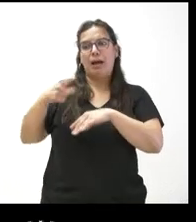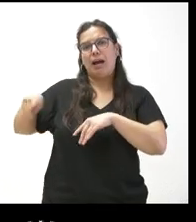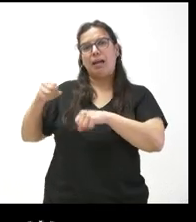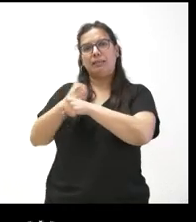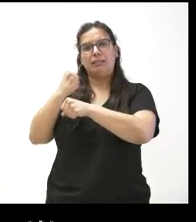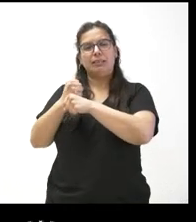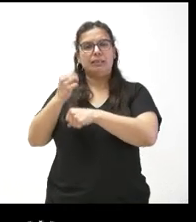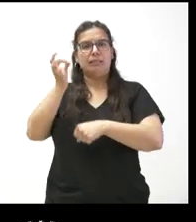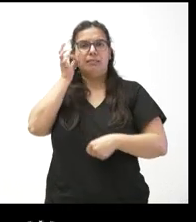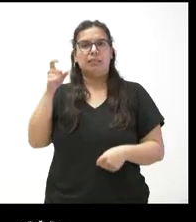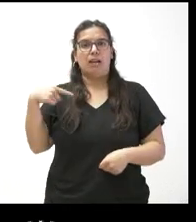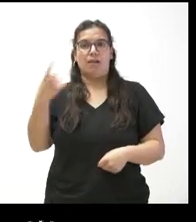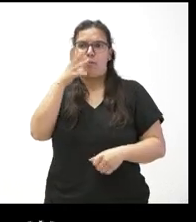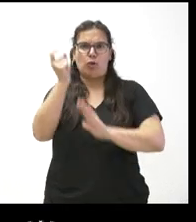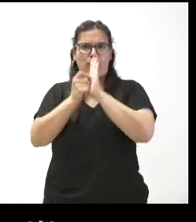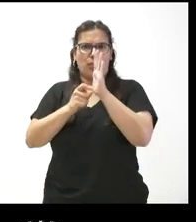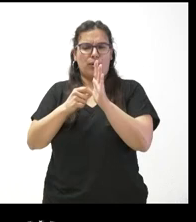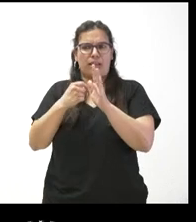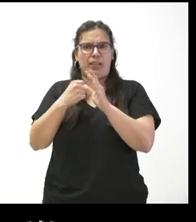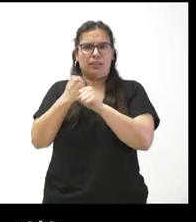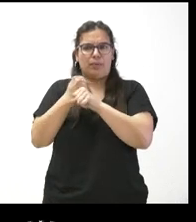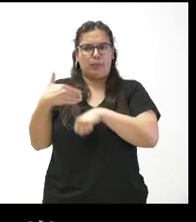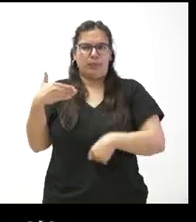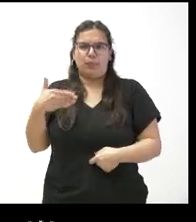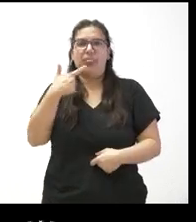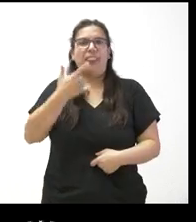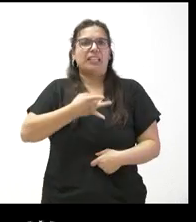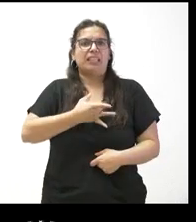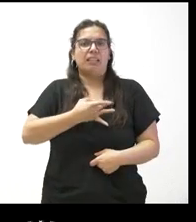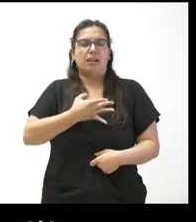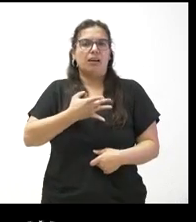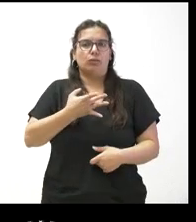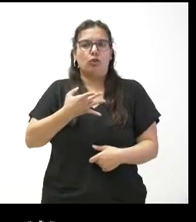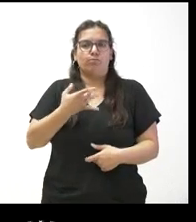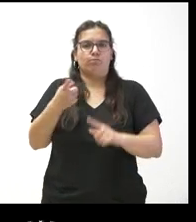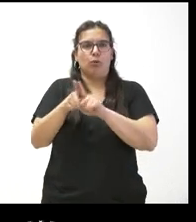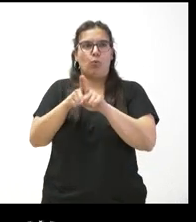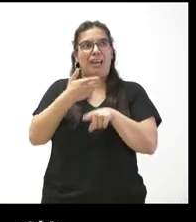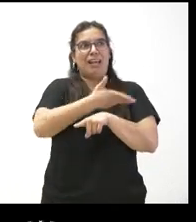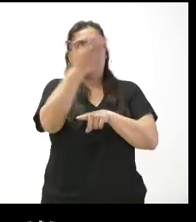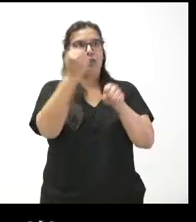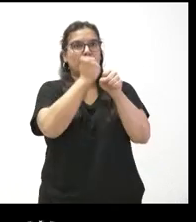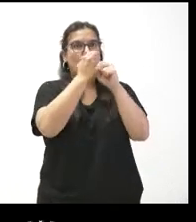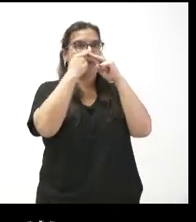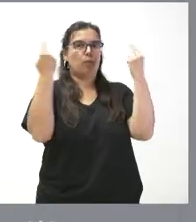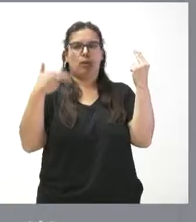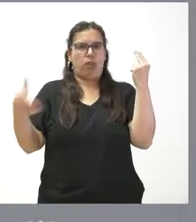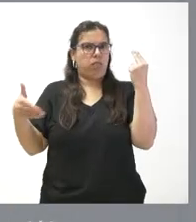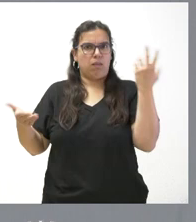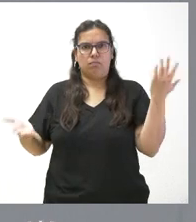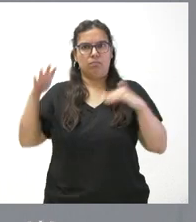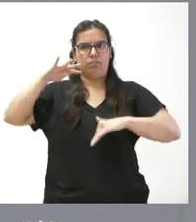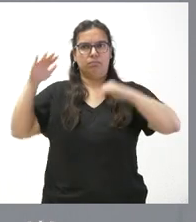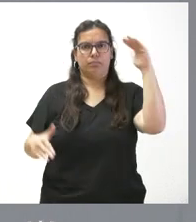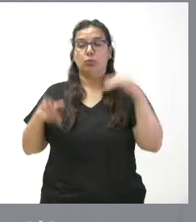que tiene una precariedad laboral, según denuncian los sindicatos, respecto al resto de los trabajadores públicos. Pues lo ha